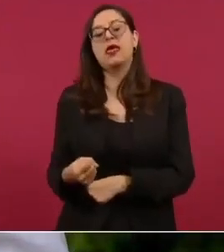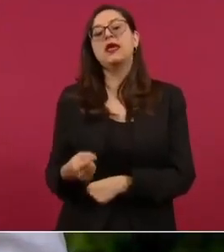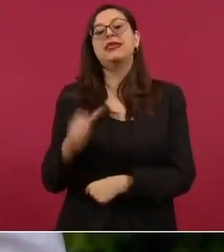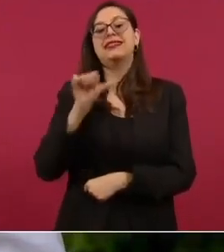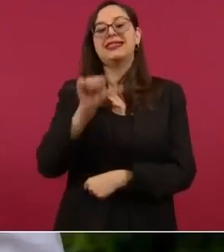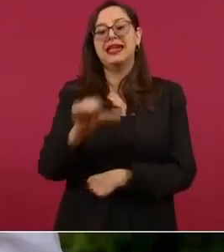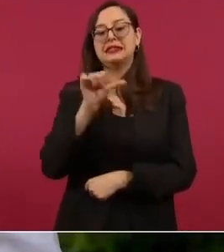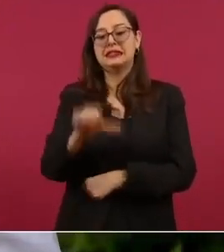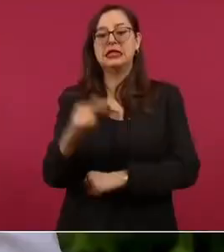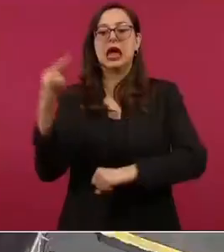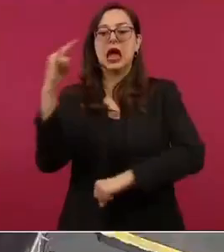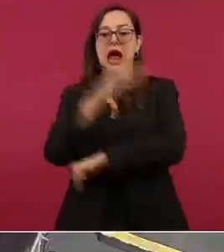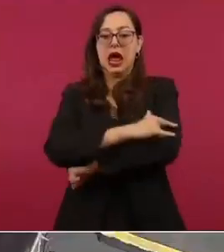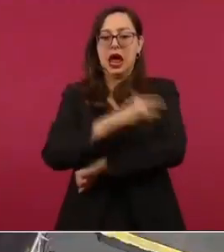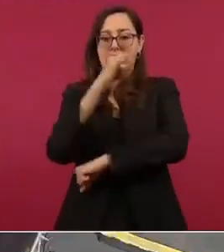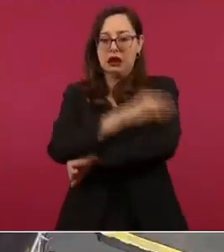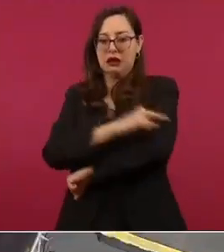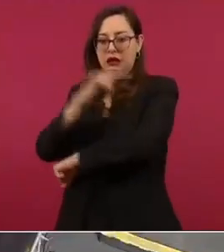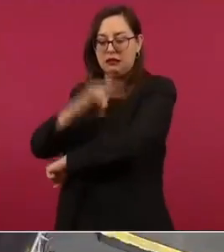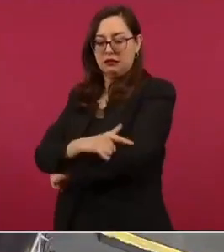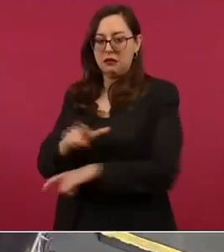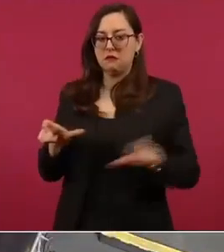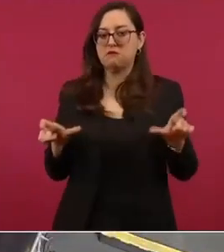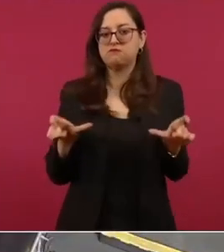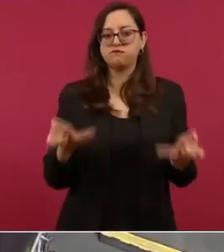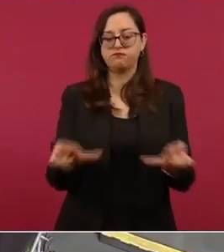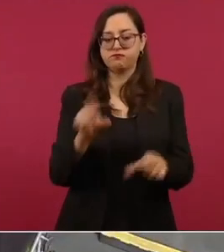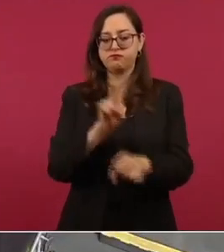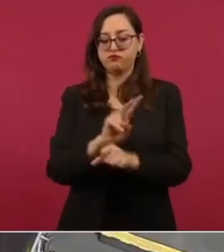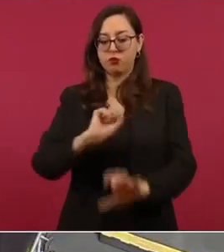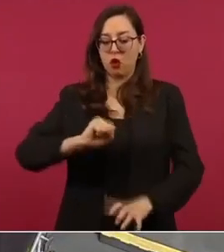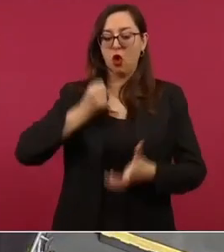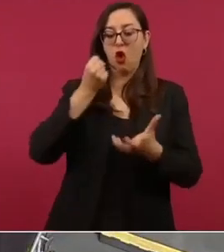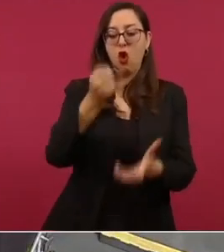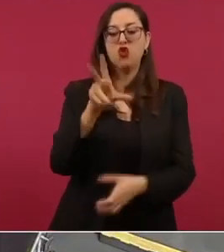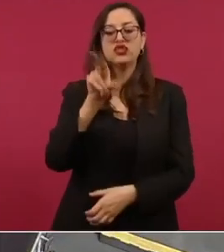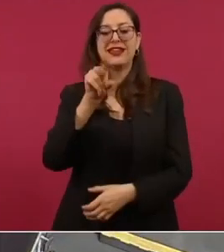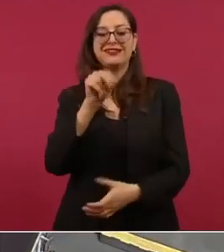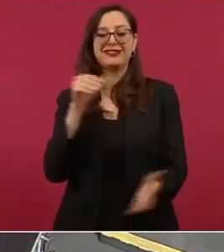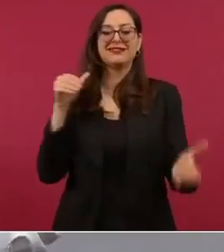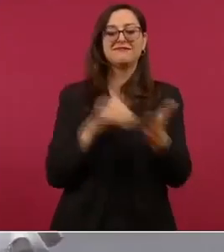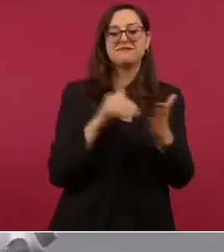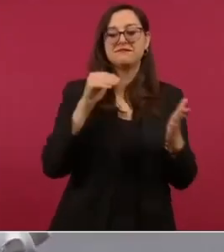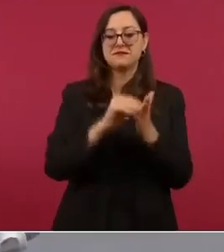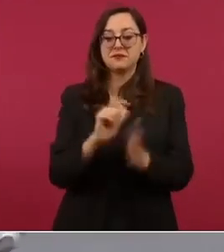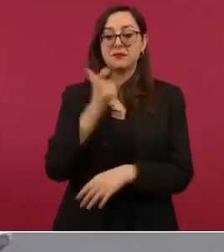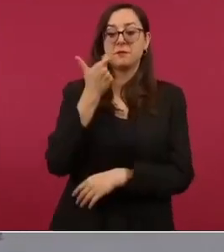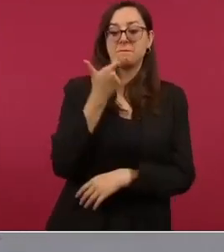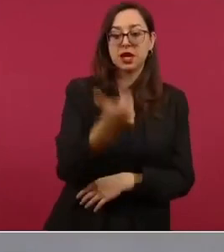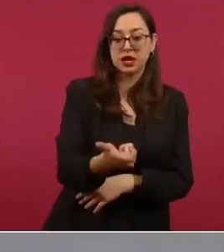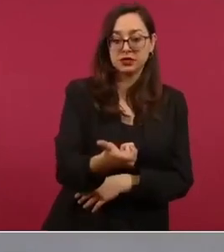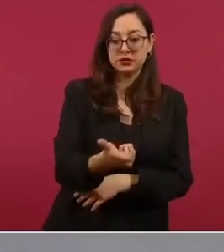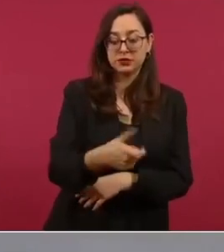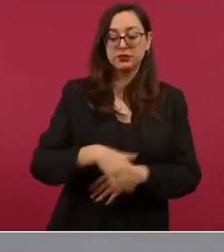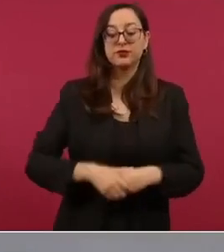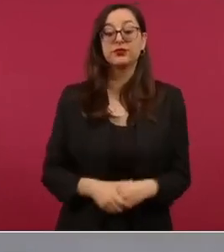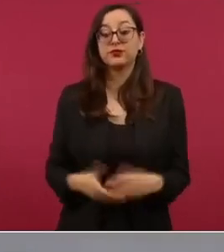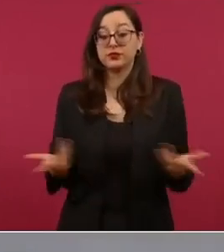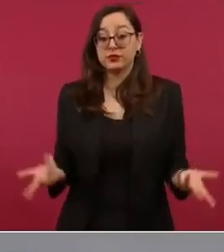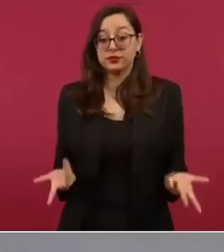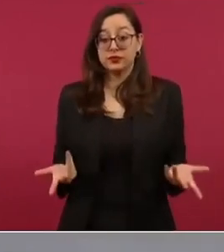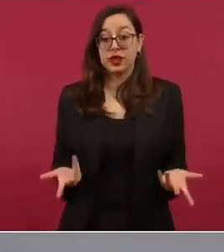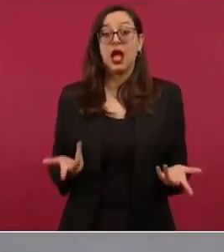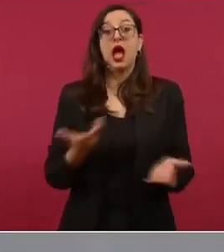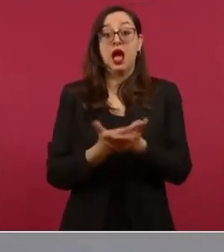con una inversión de 80 mil millones de pesos desde que las aduanas y los puertos